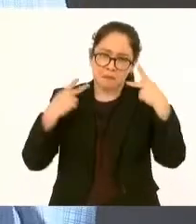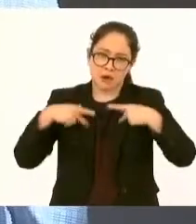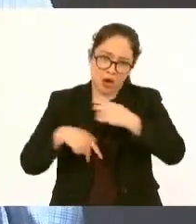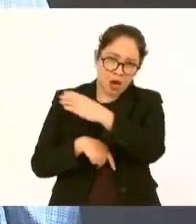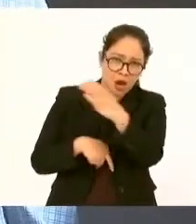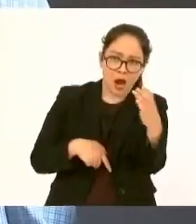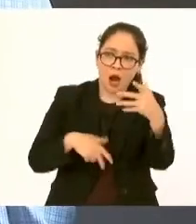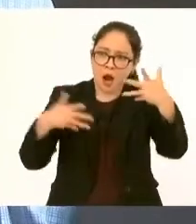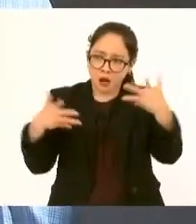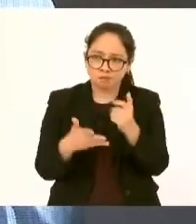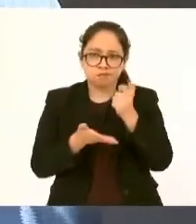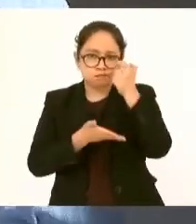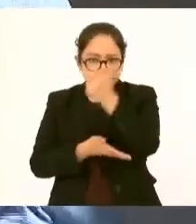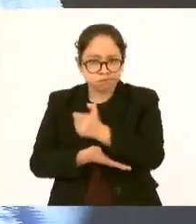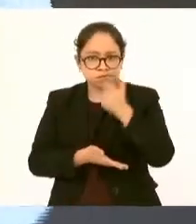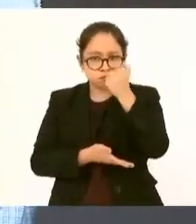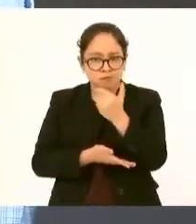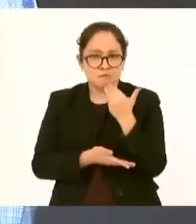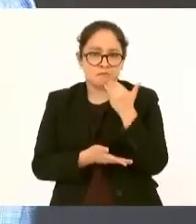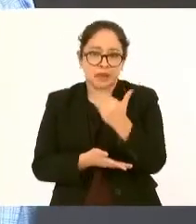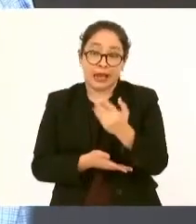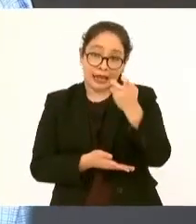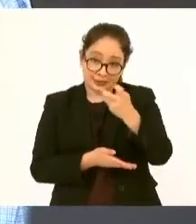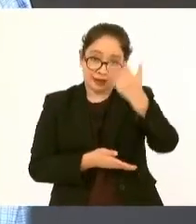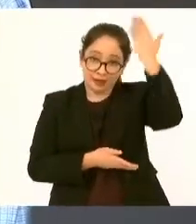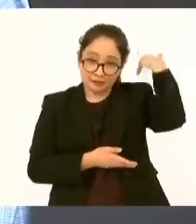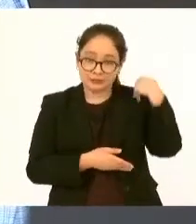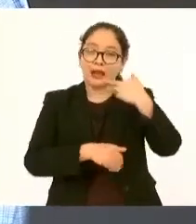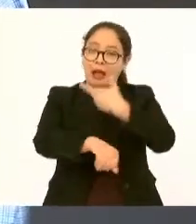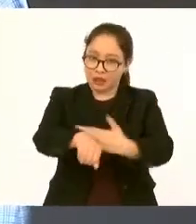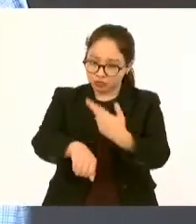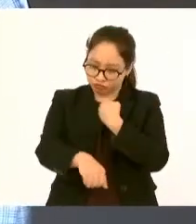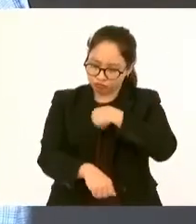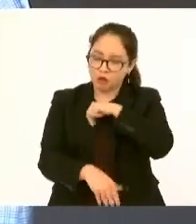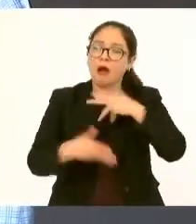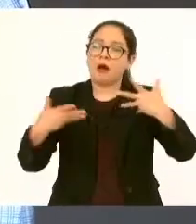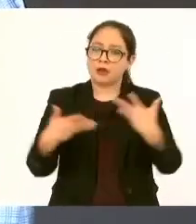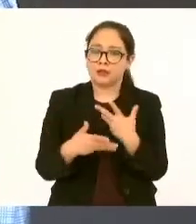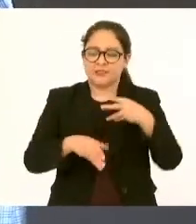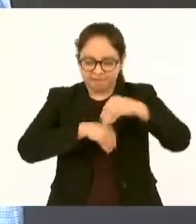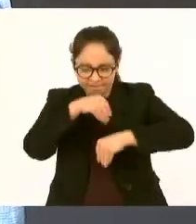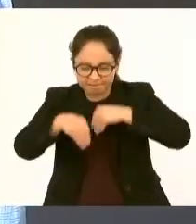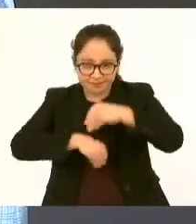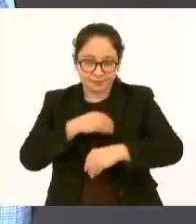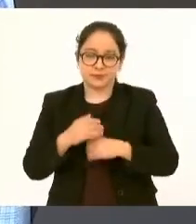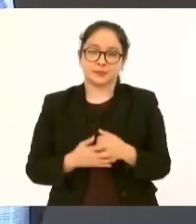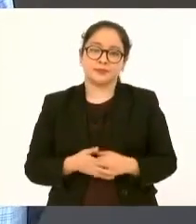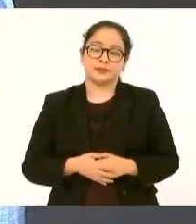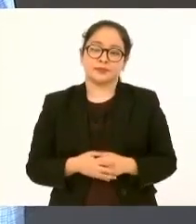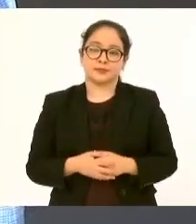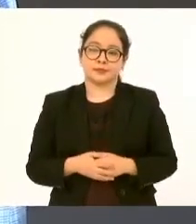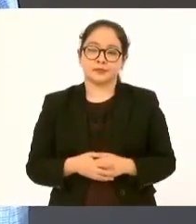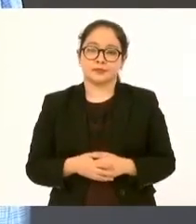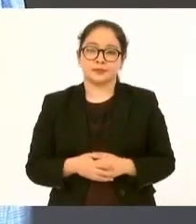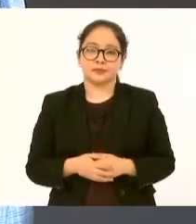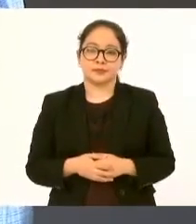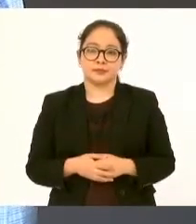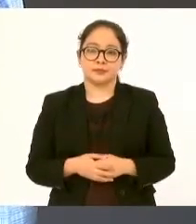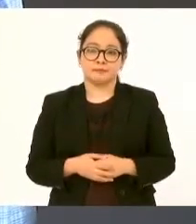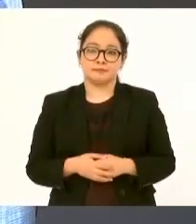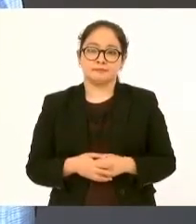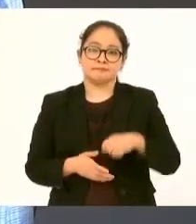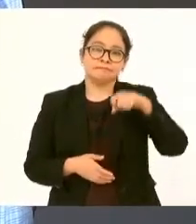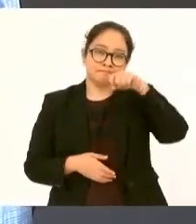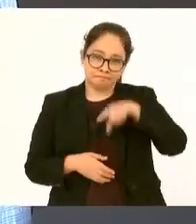son gestiones que hemos hecho también ya es una realidad que se está